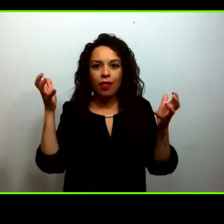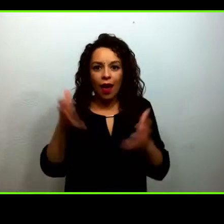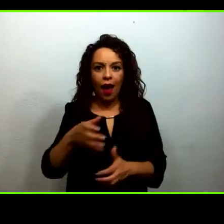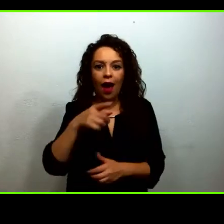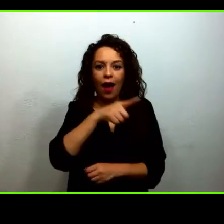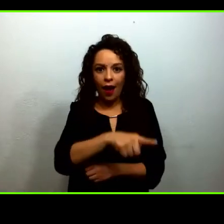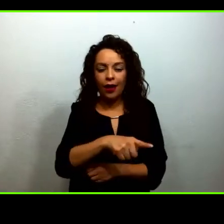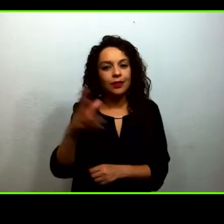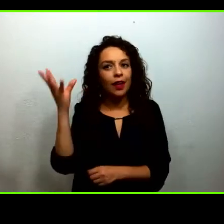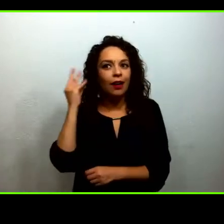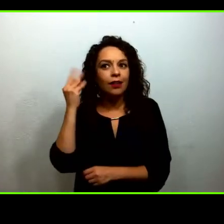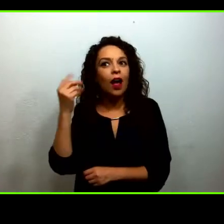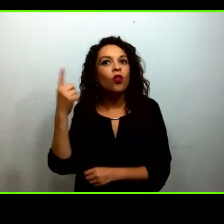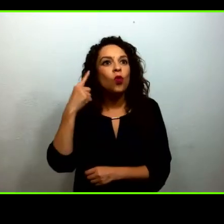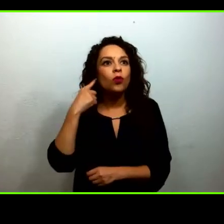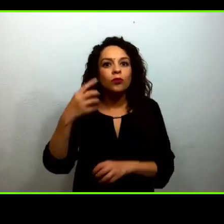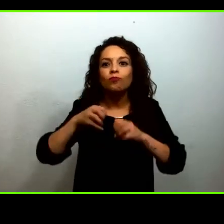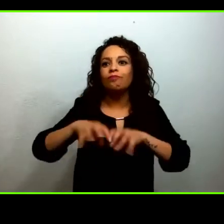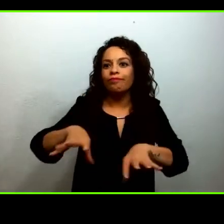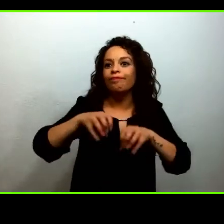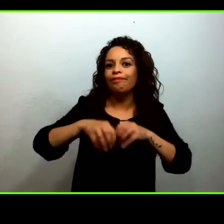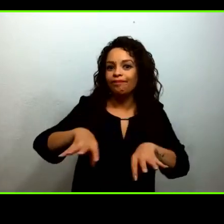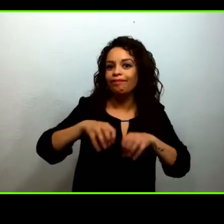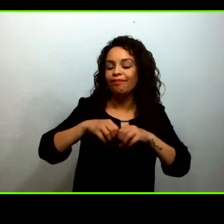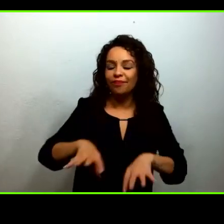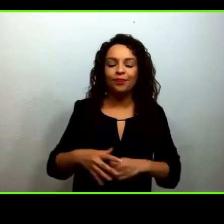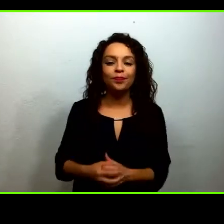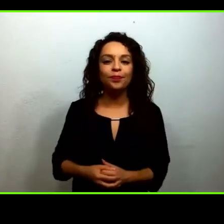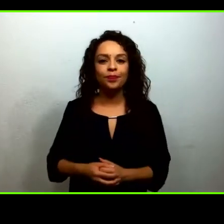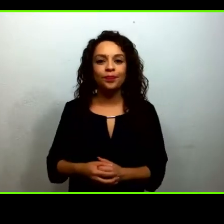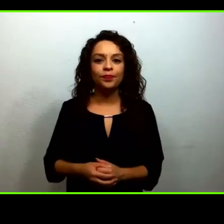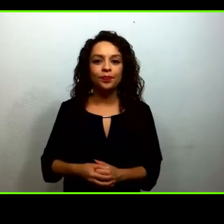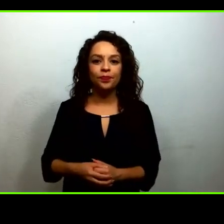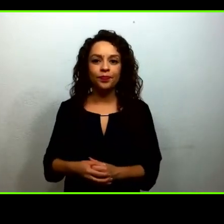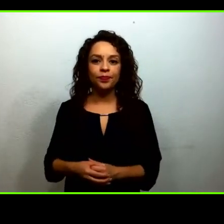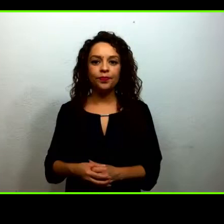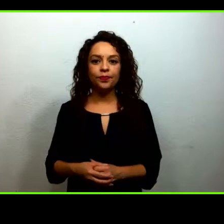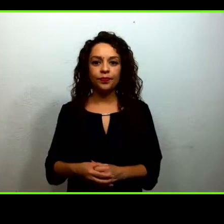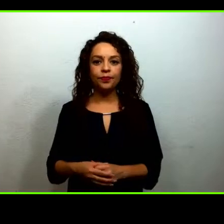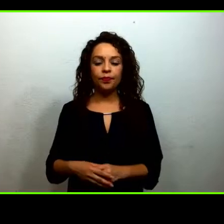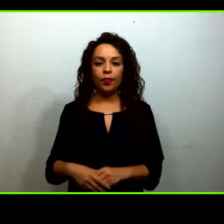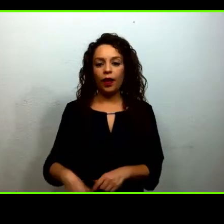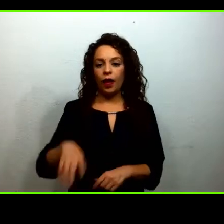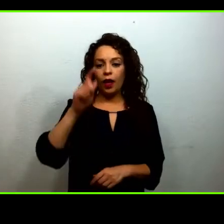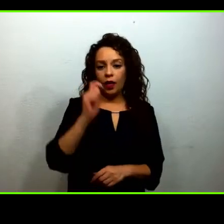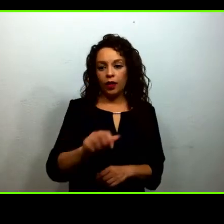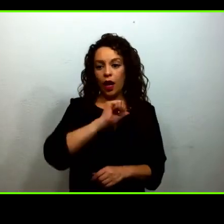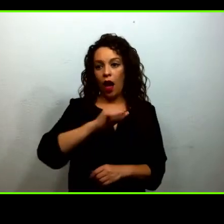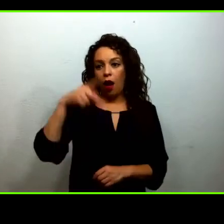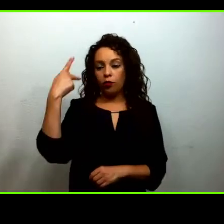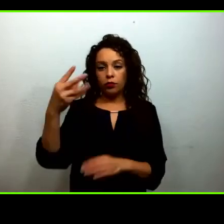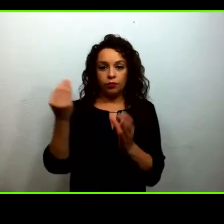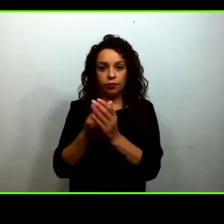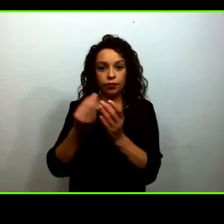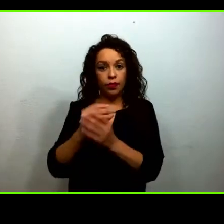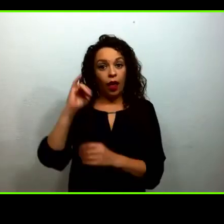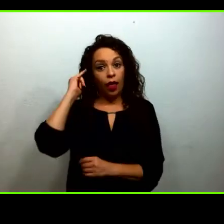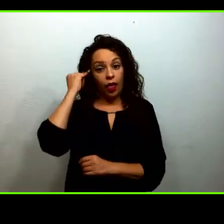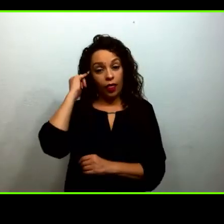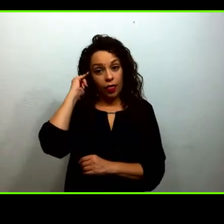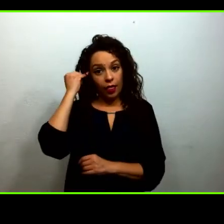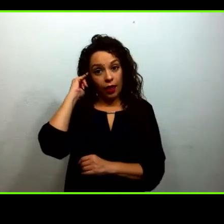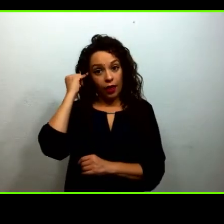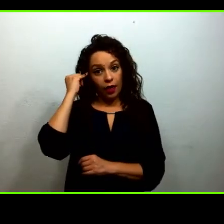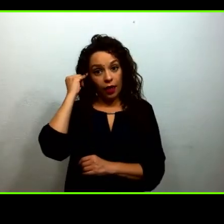para el caso de la barra de modalidad indígena la transmisión se hizo en